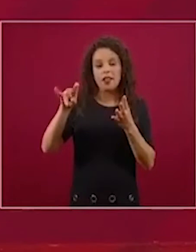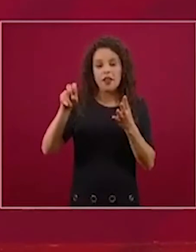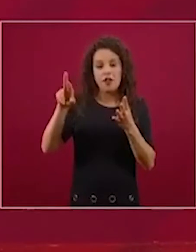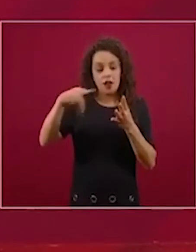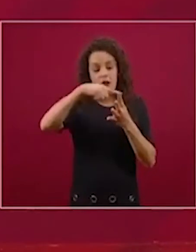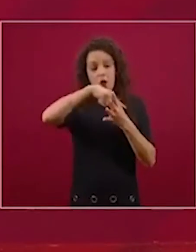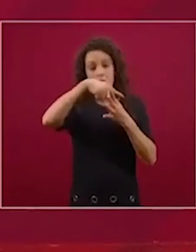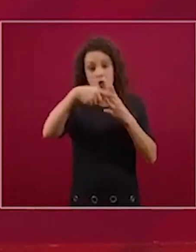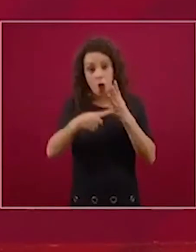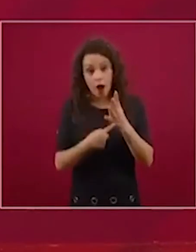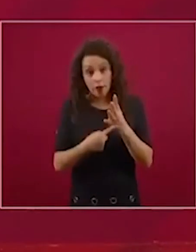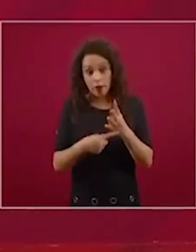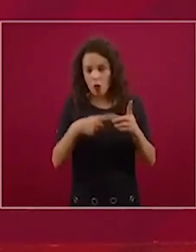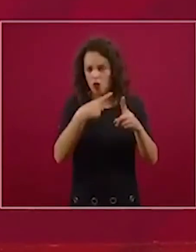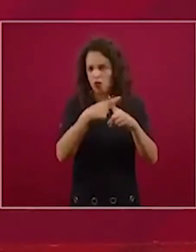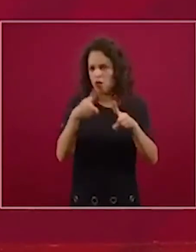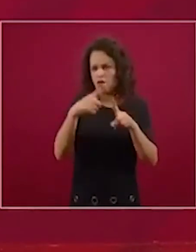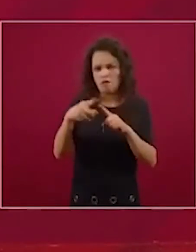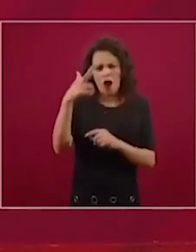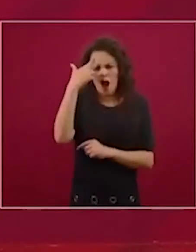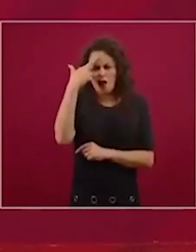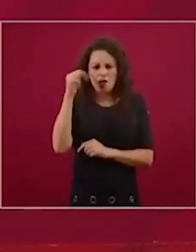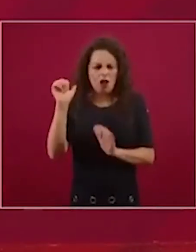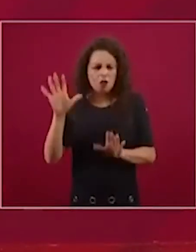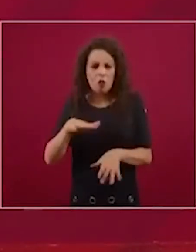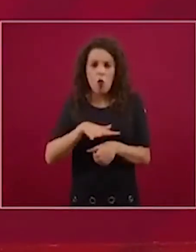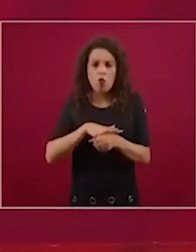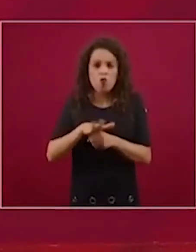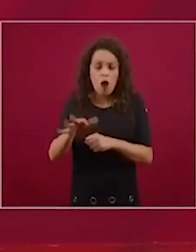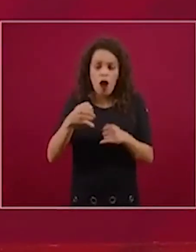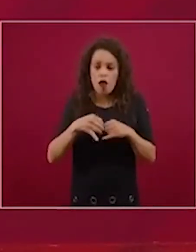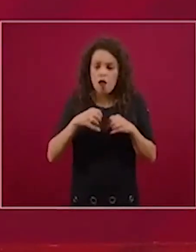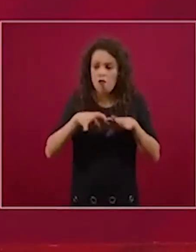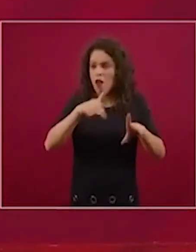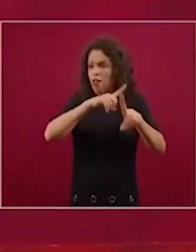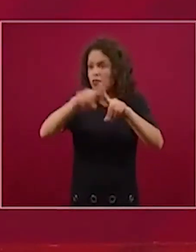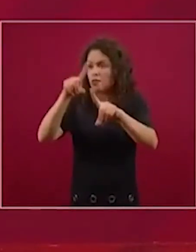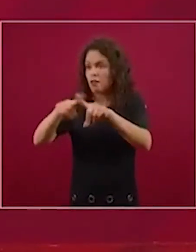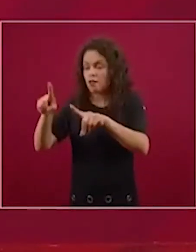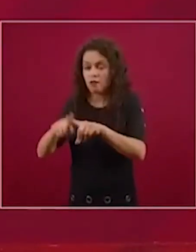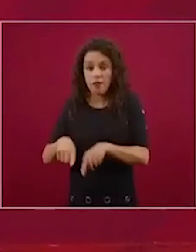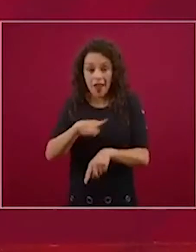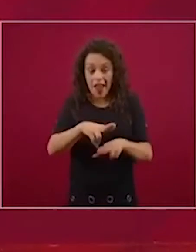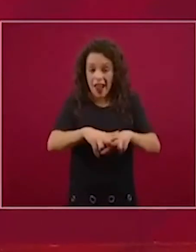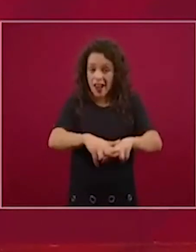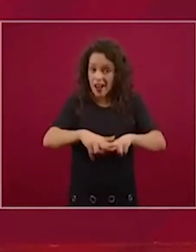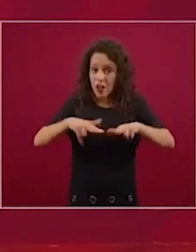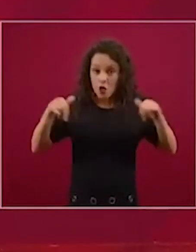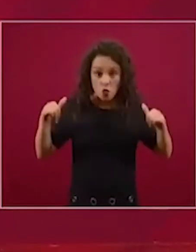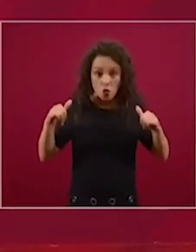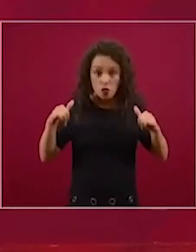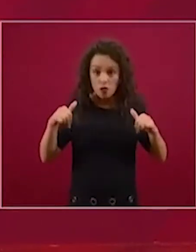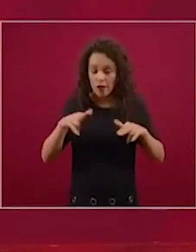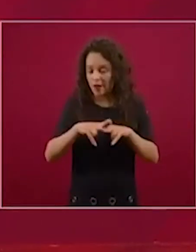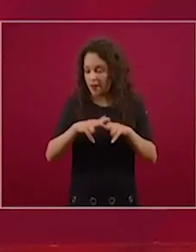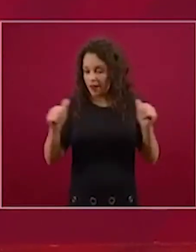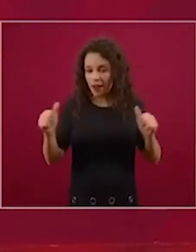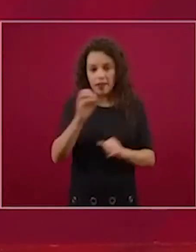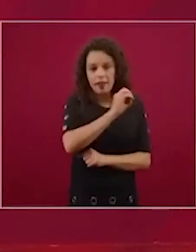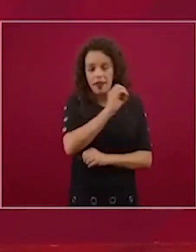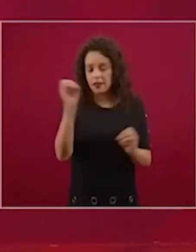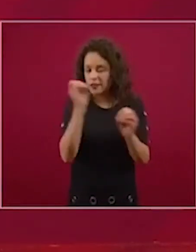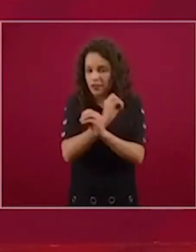medicamentos, por razones diversas, por fuentes de información diversas, ninguna de ellas científica, ninguna de ellas técnica,